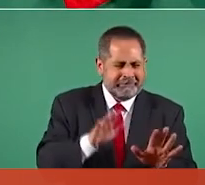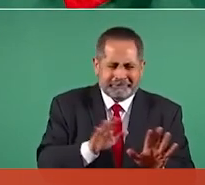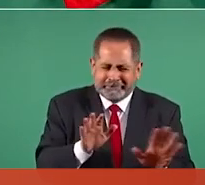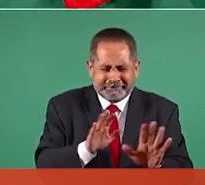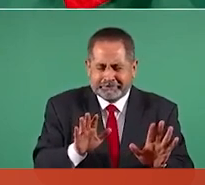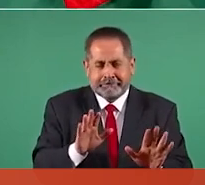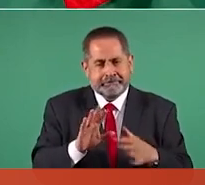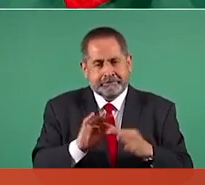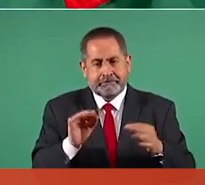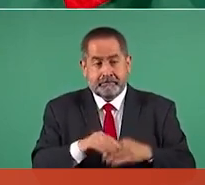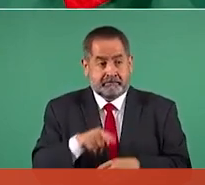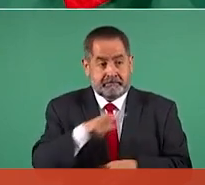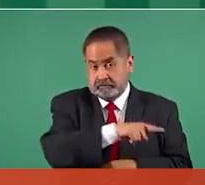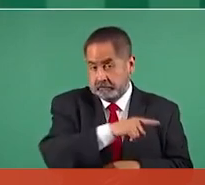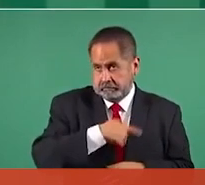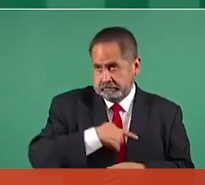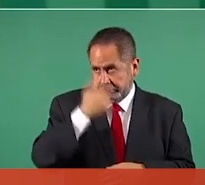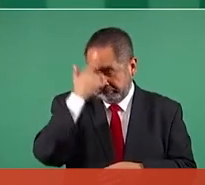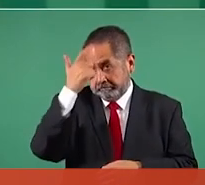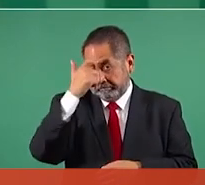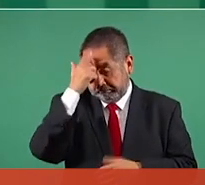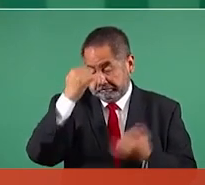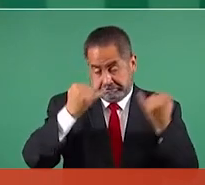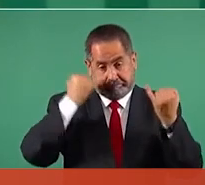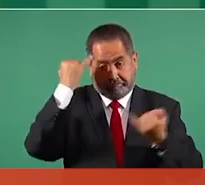porque tienen muy buena invención,